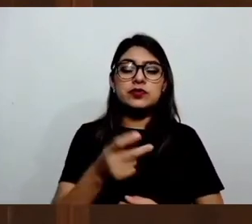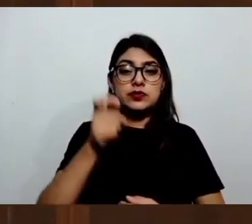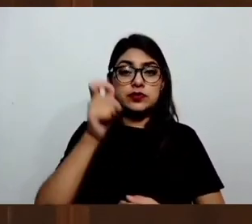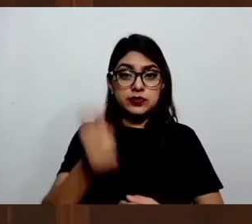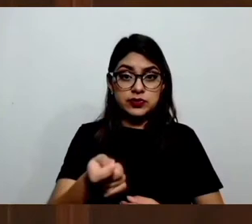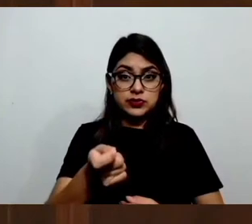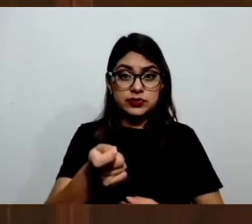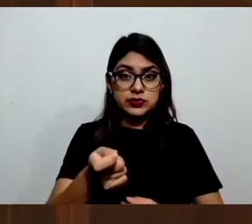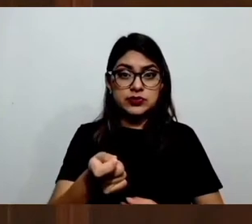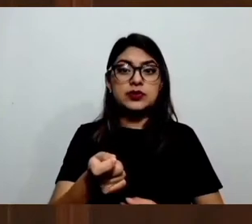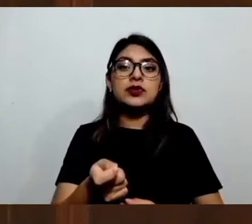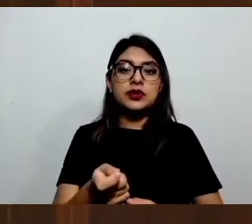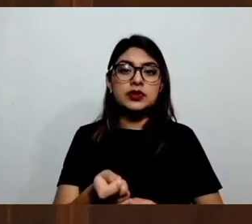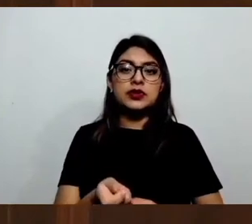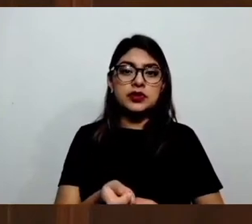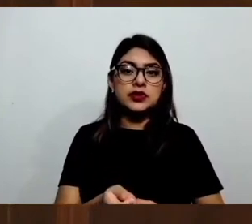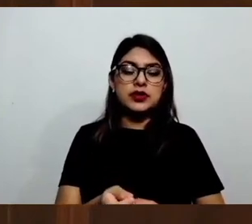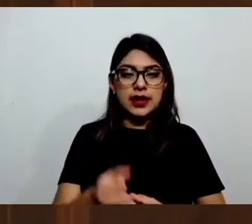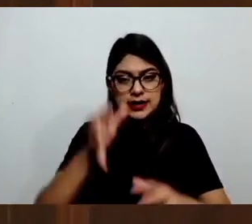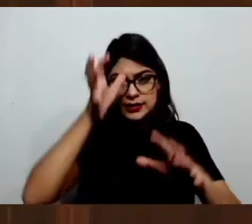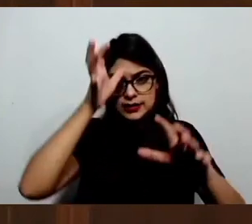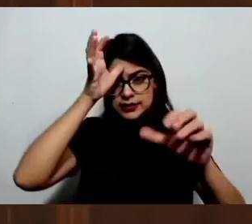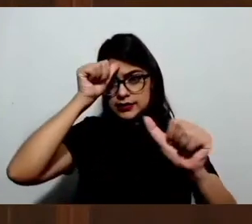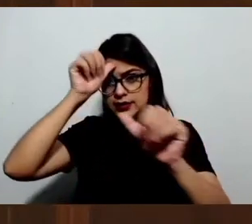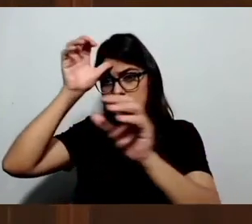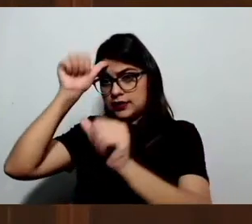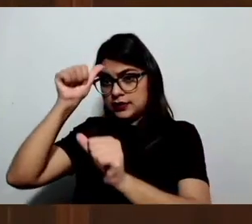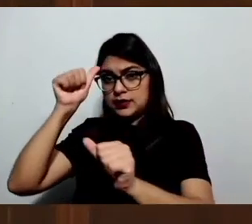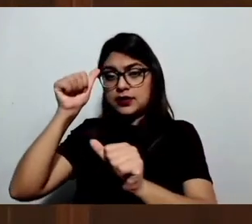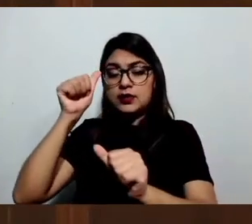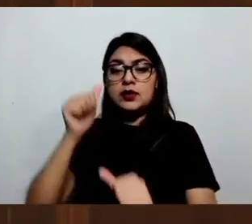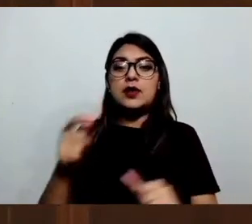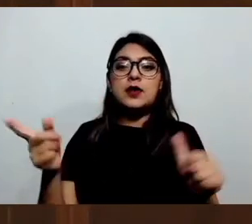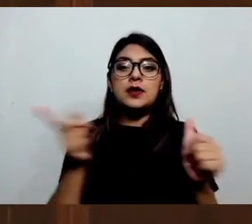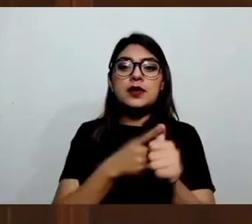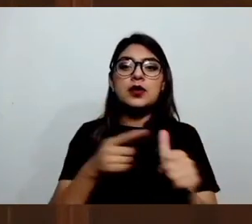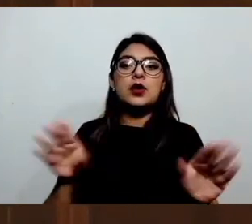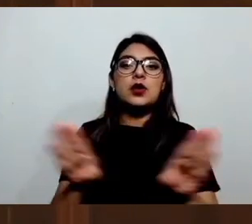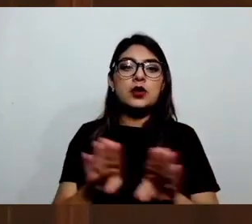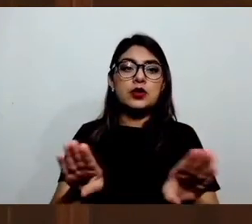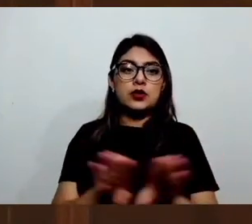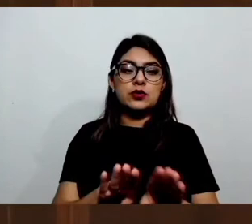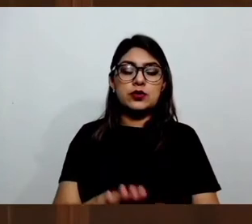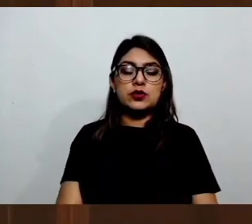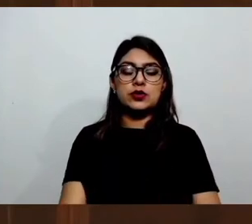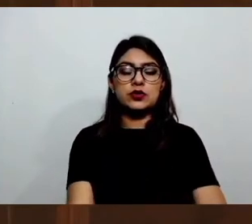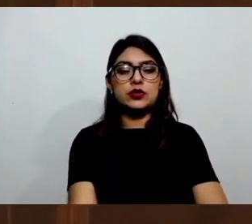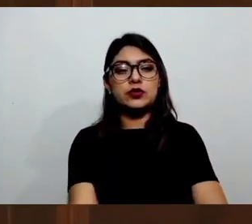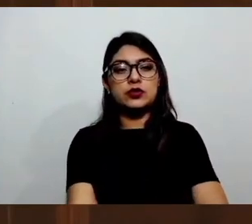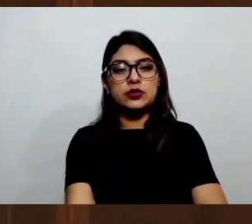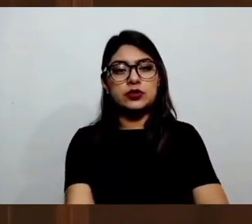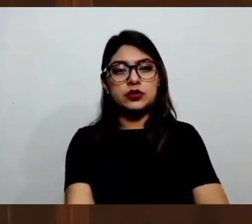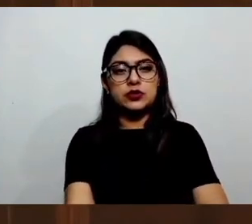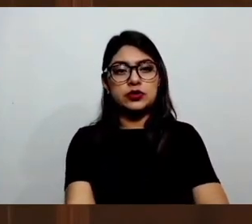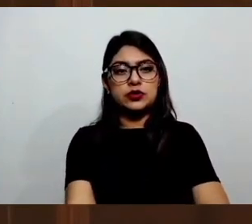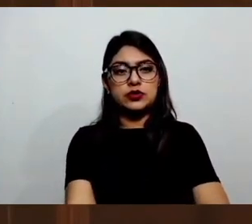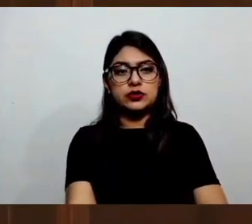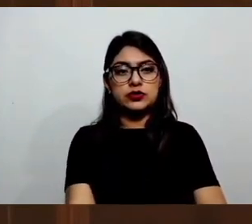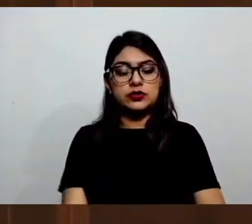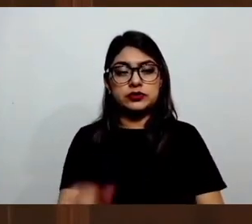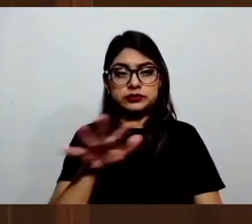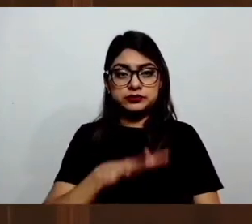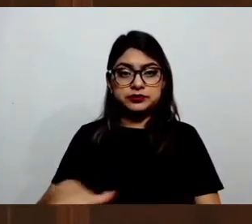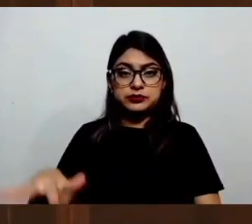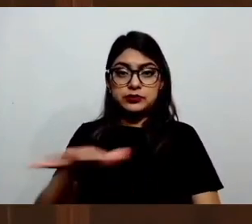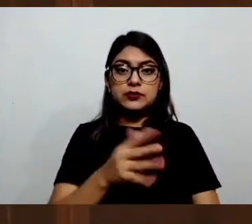estar de acuerdo, primeramente, en que si las condiciones del Estado y las necesidades del